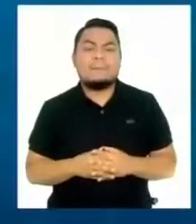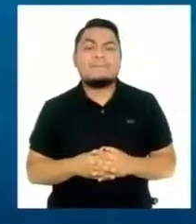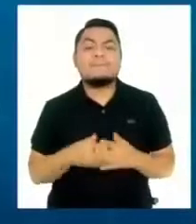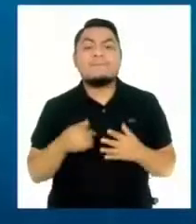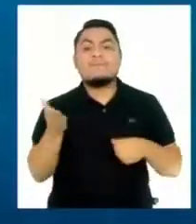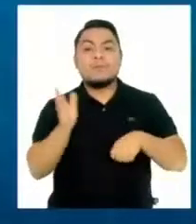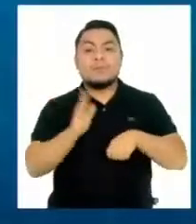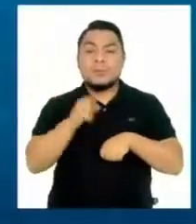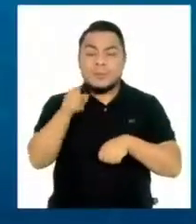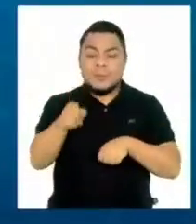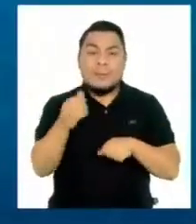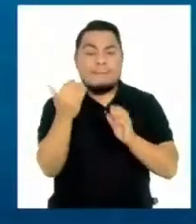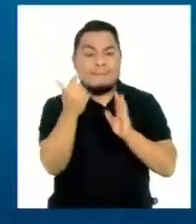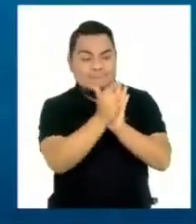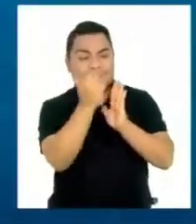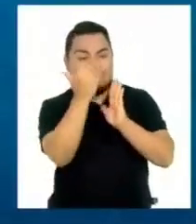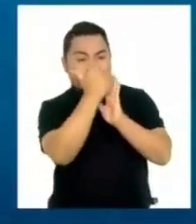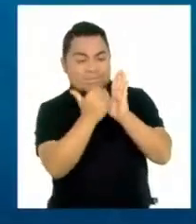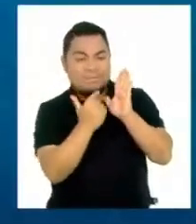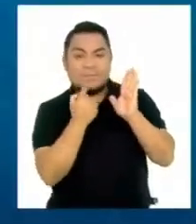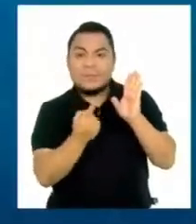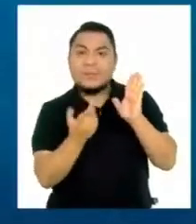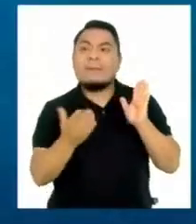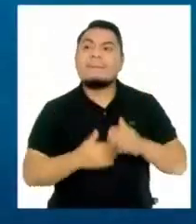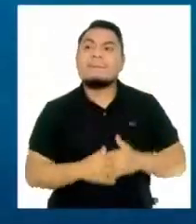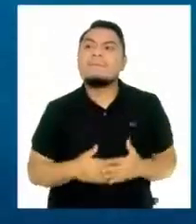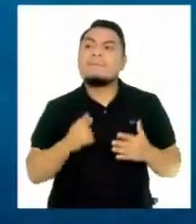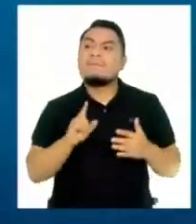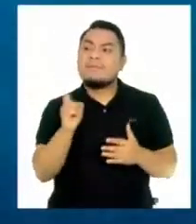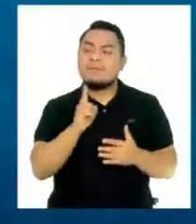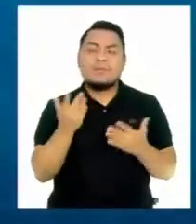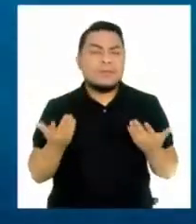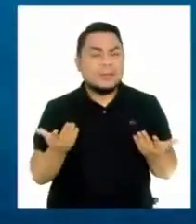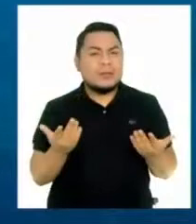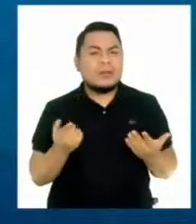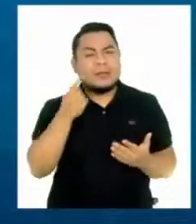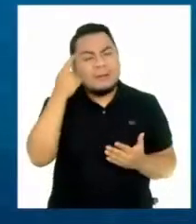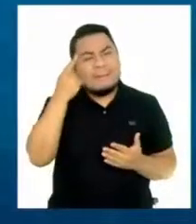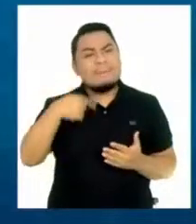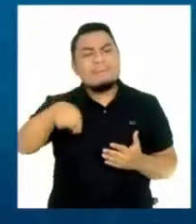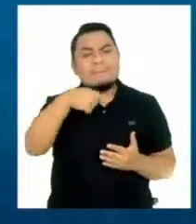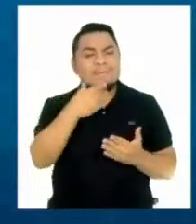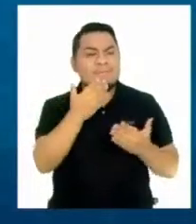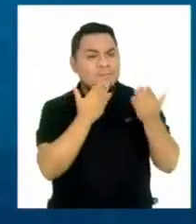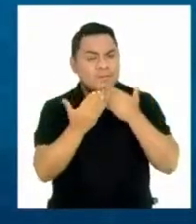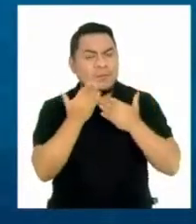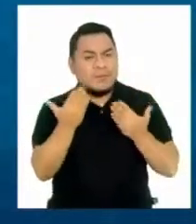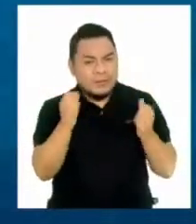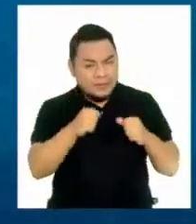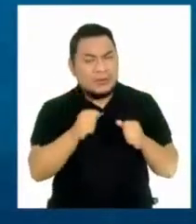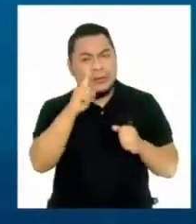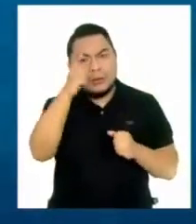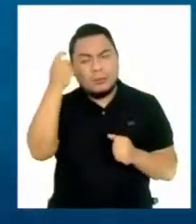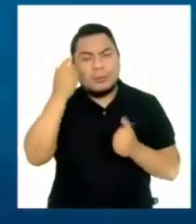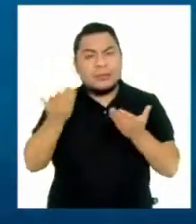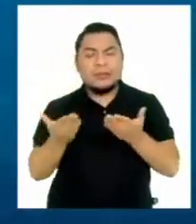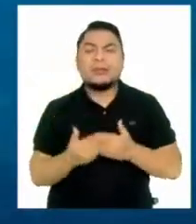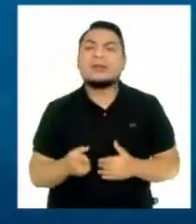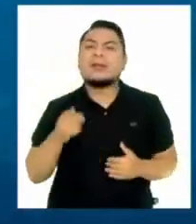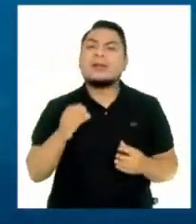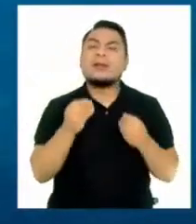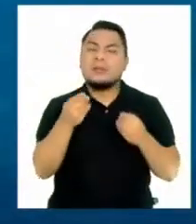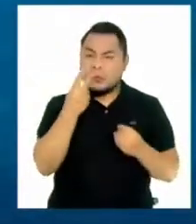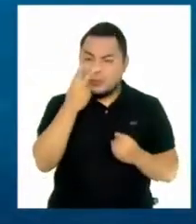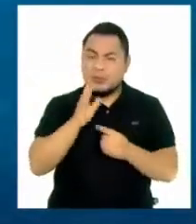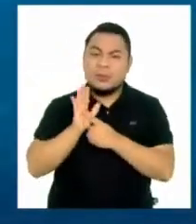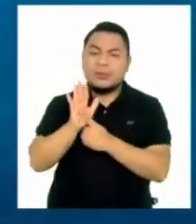Y al respecto, analistas políticos afirman no percibir una vocación de diálogo en la clase política. Esto se